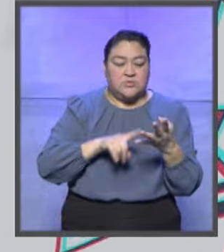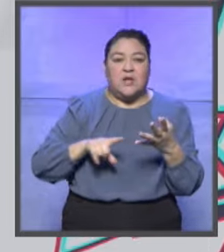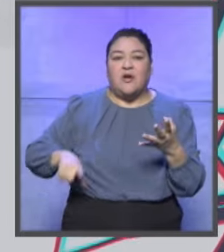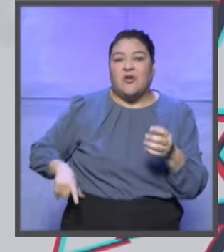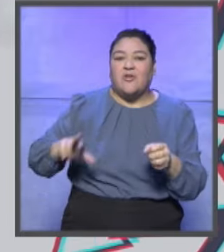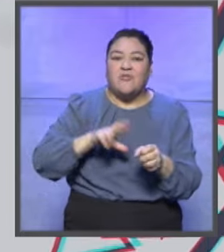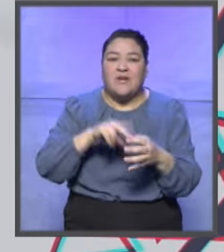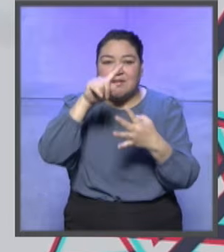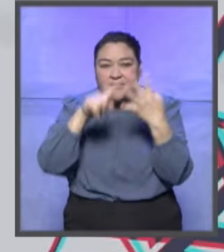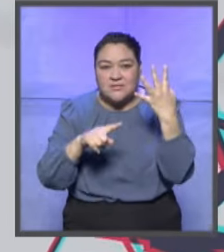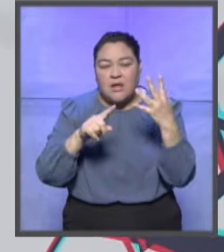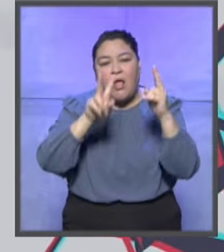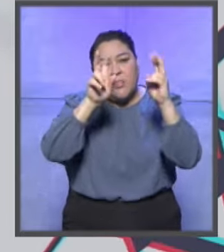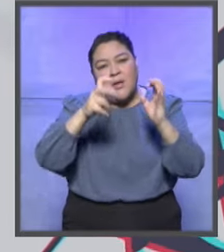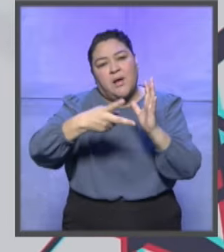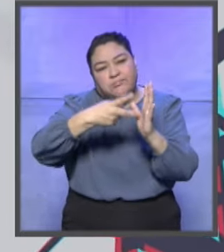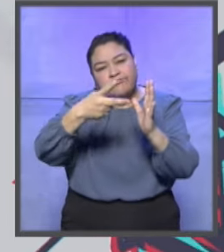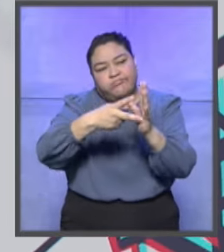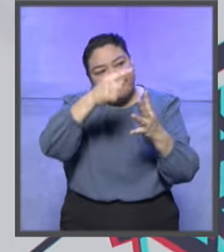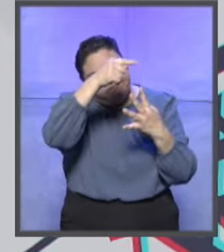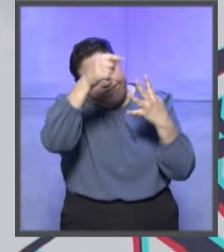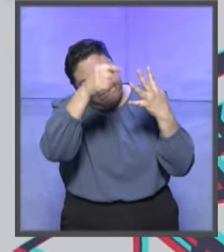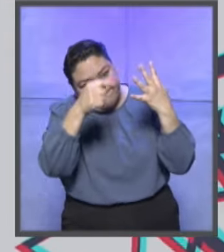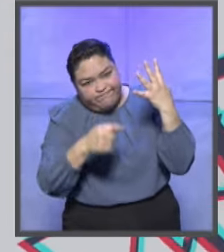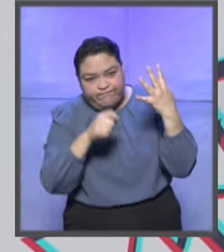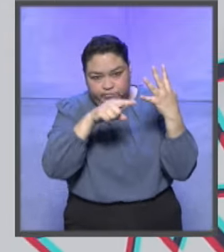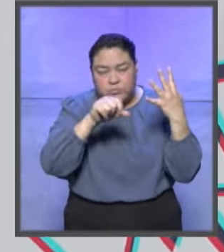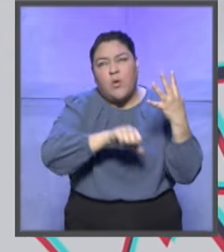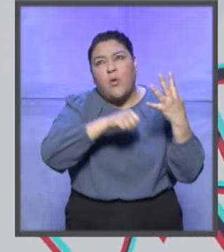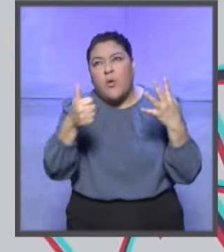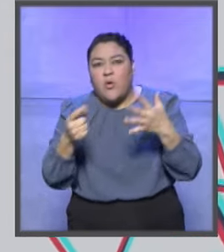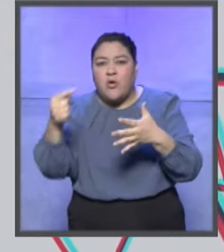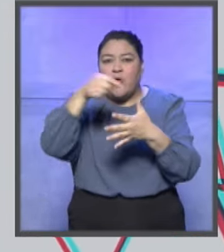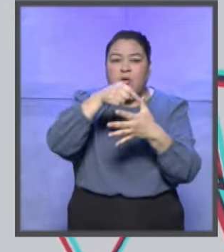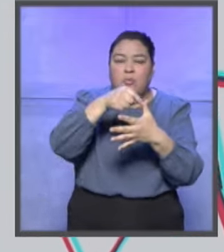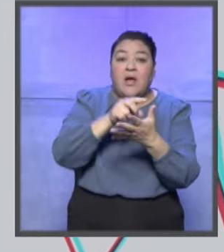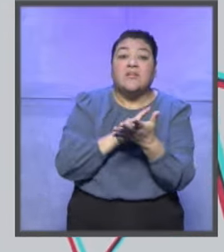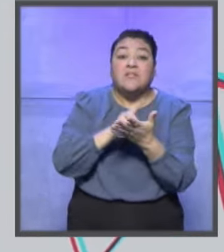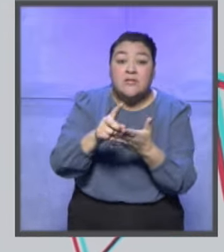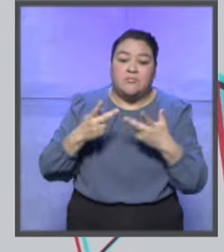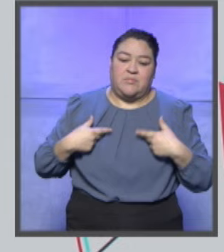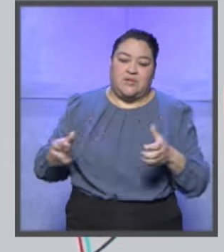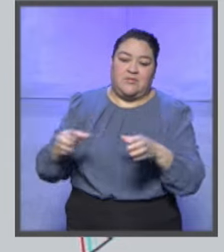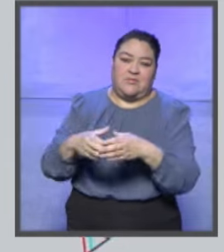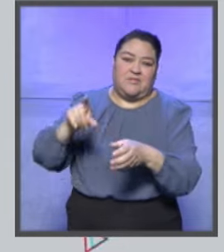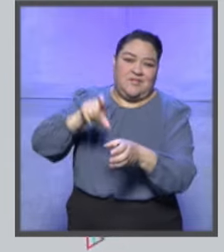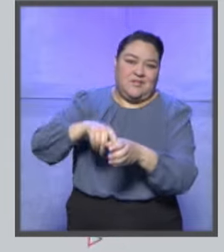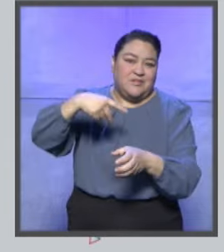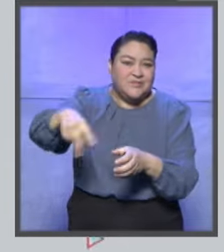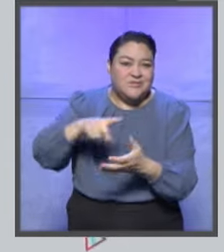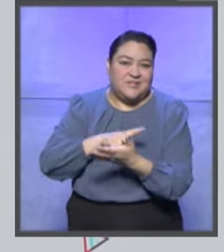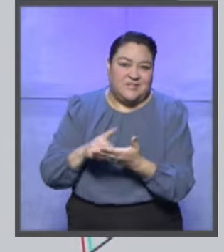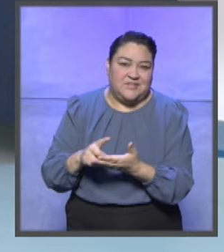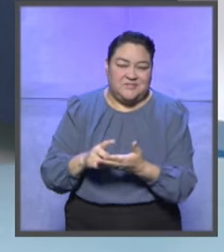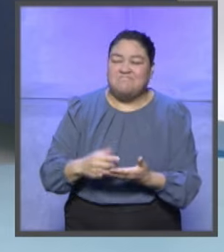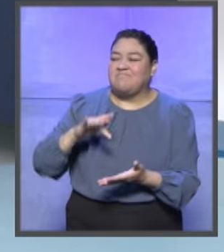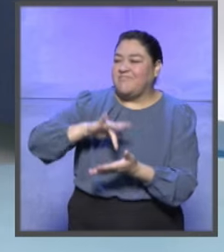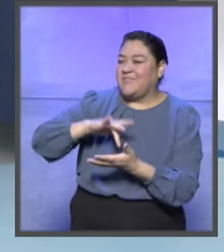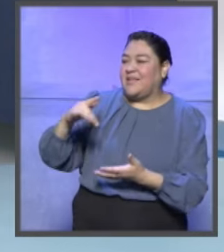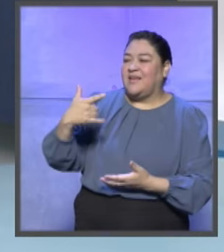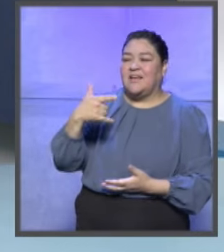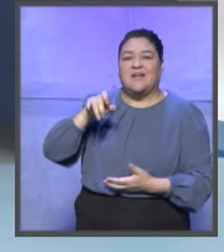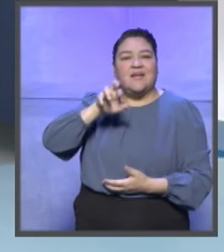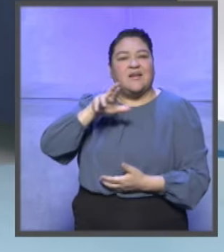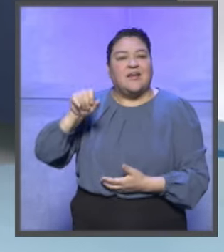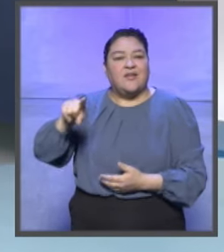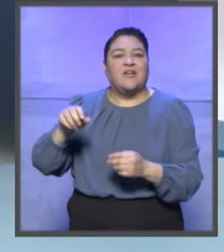gubernamental, digamos que son los asuntos más recurrentes junto con los derechos de la militancia. Muy bien, Sergio. Arturo Guerrero Olvera, presidente